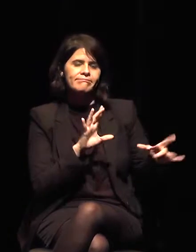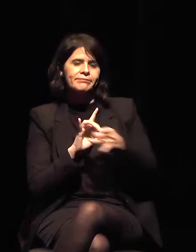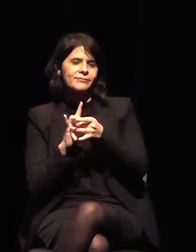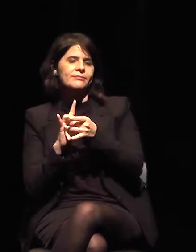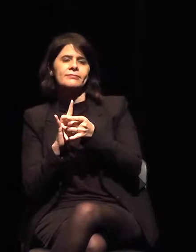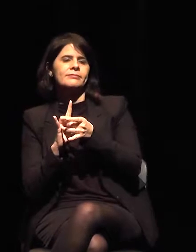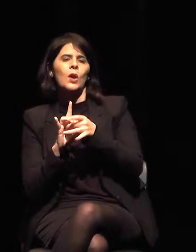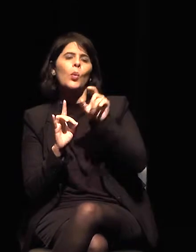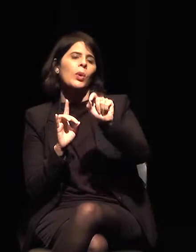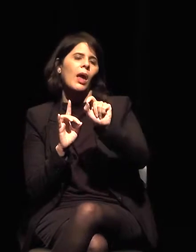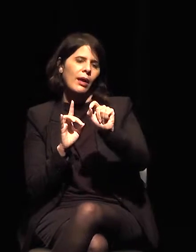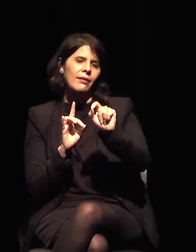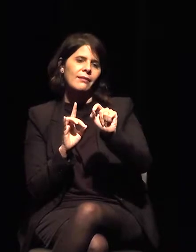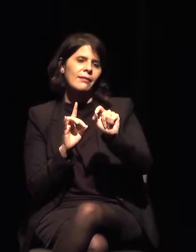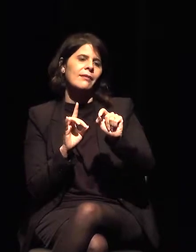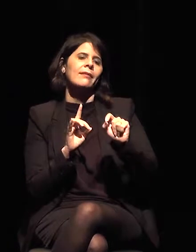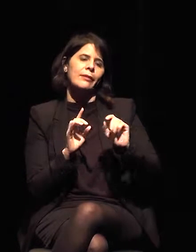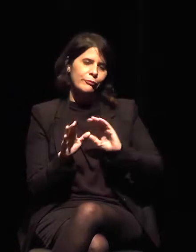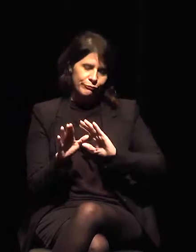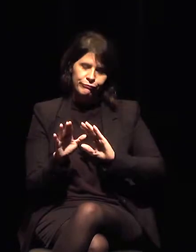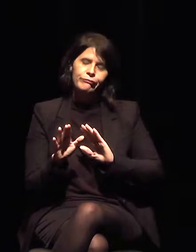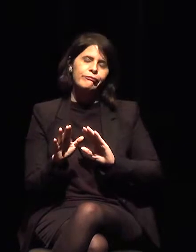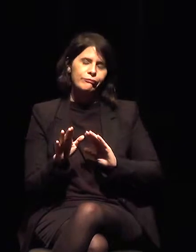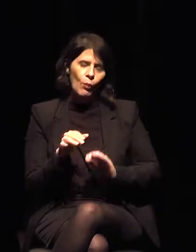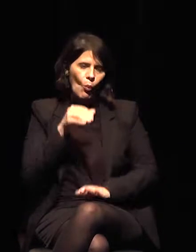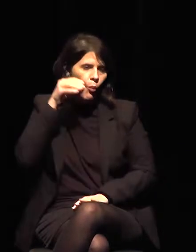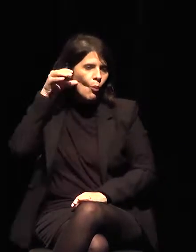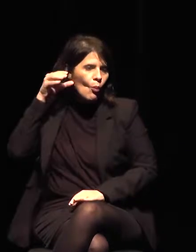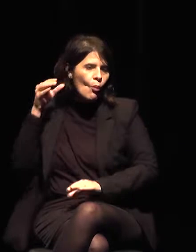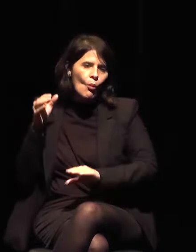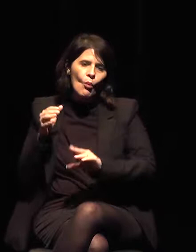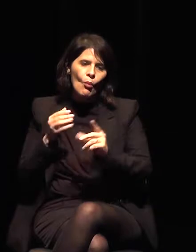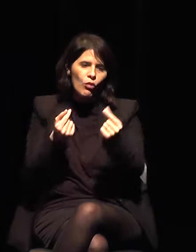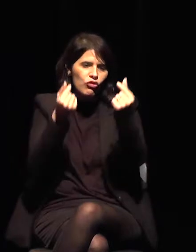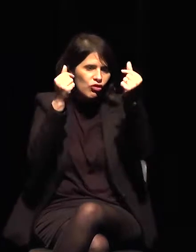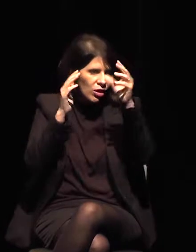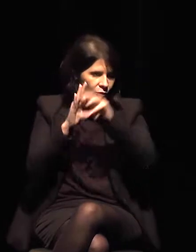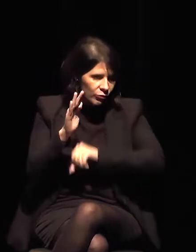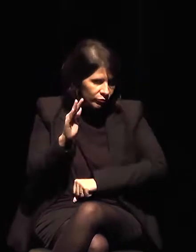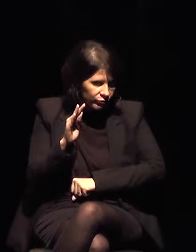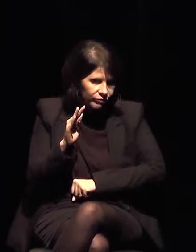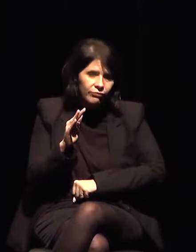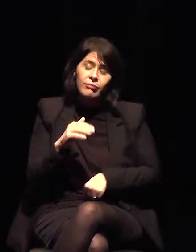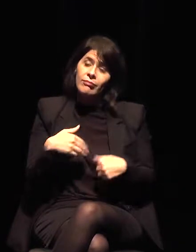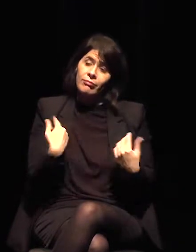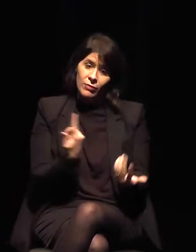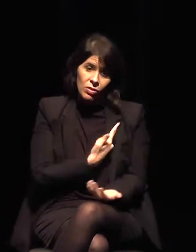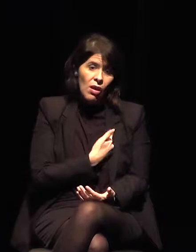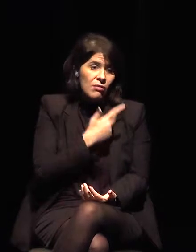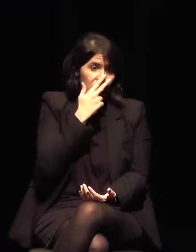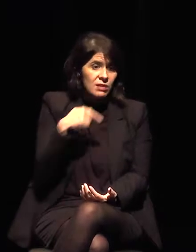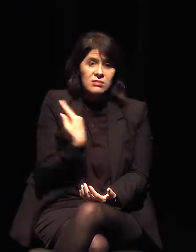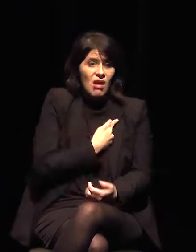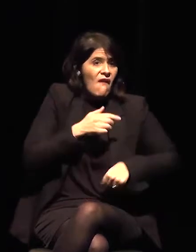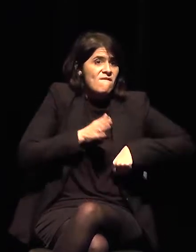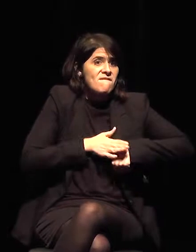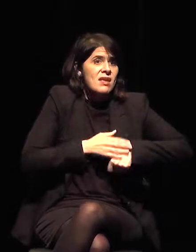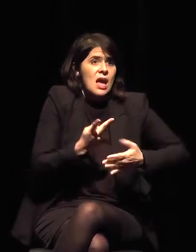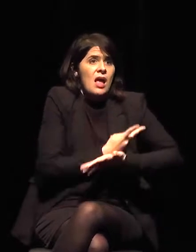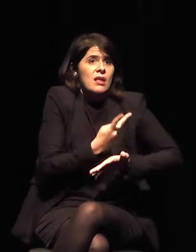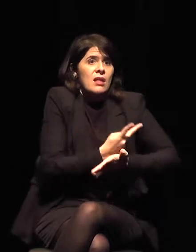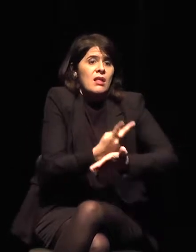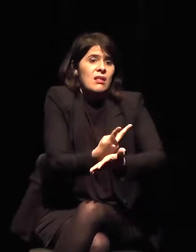ilícitos en nuestras actividades. Y hemos sufrido muchísimo a causa de eso, porque tenemos una legislación